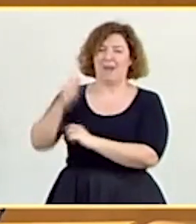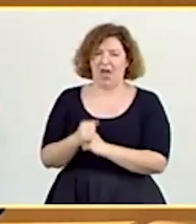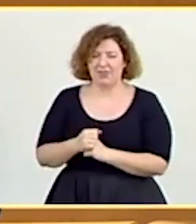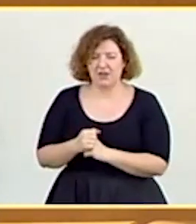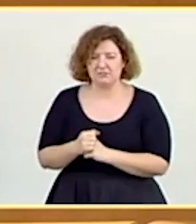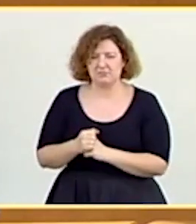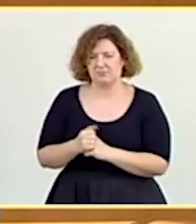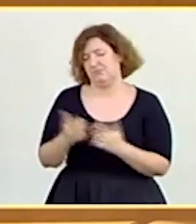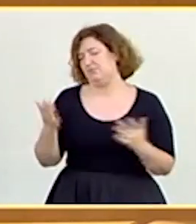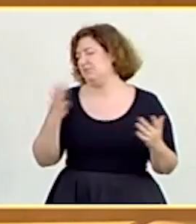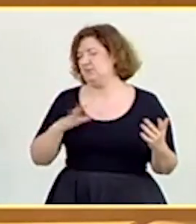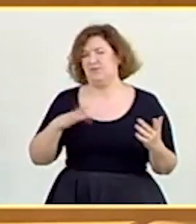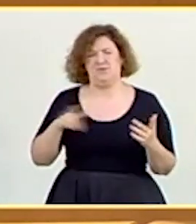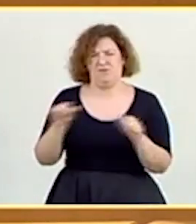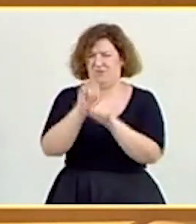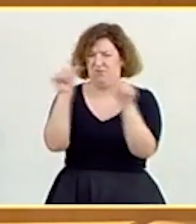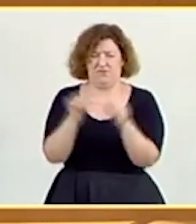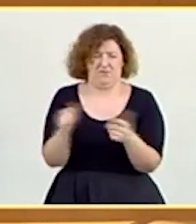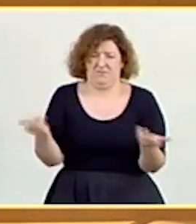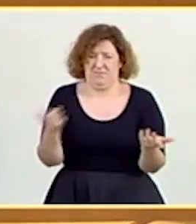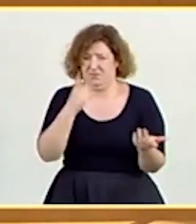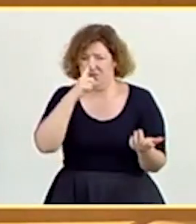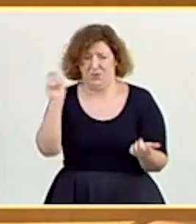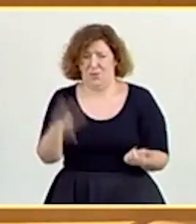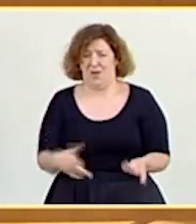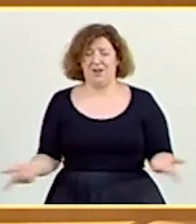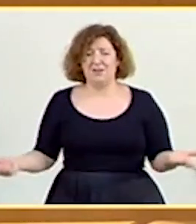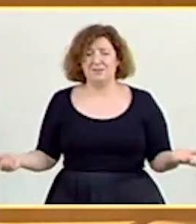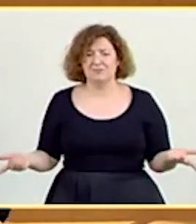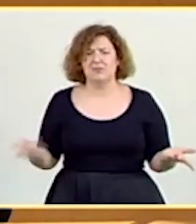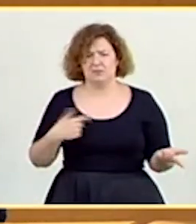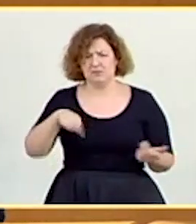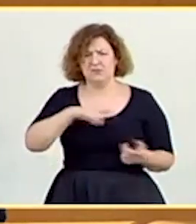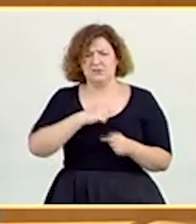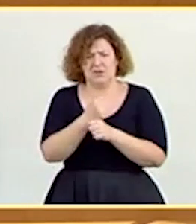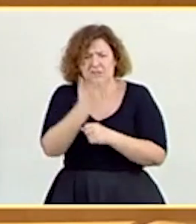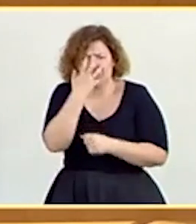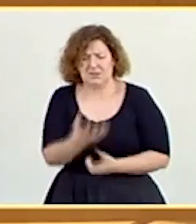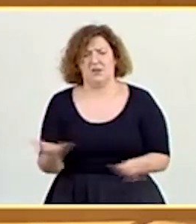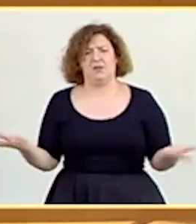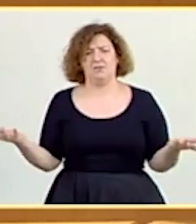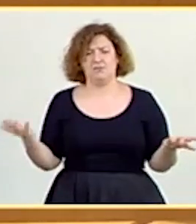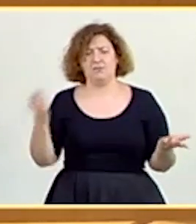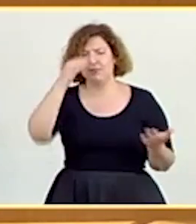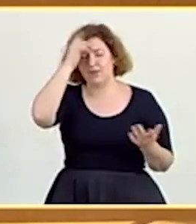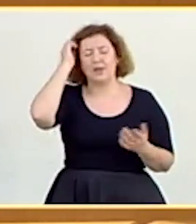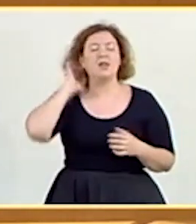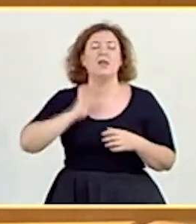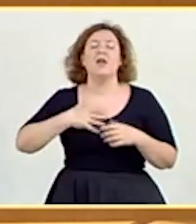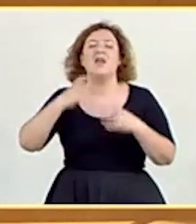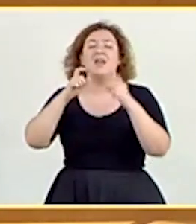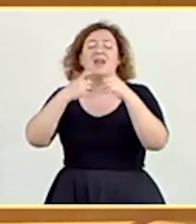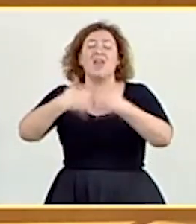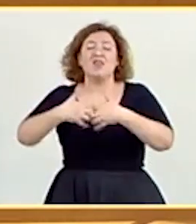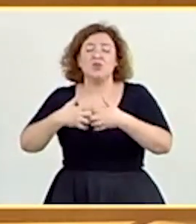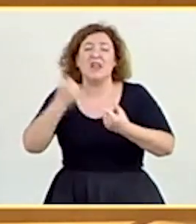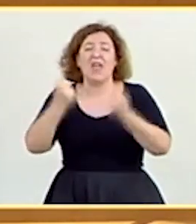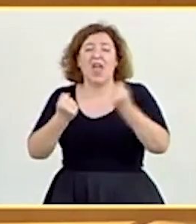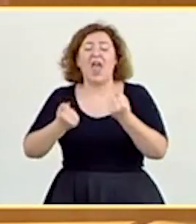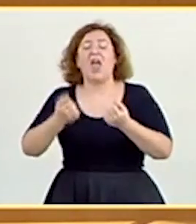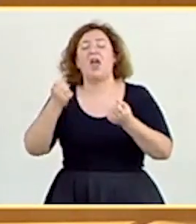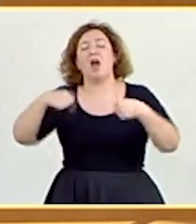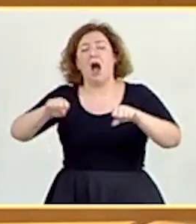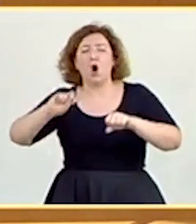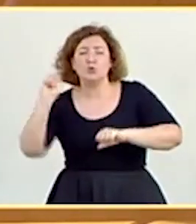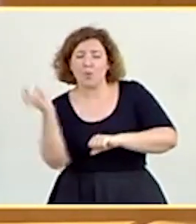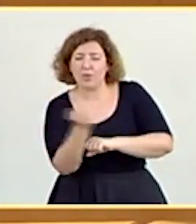Sinceramente, así no vamos a ninguna parte. Yo creo que hay que ser muy serios en este tema. La industria de la automoción supone el 10% del PIB de España. Hablamos de